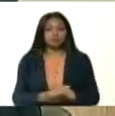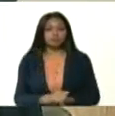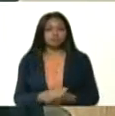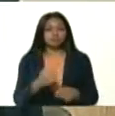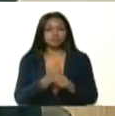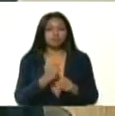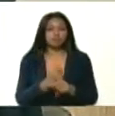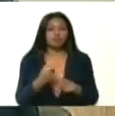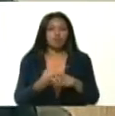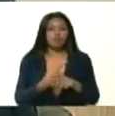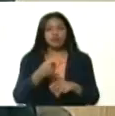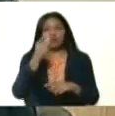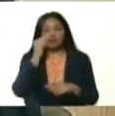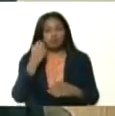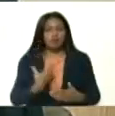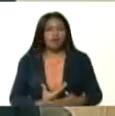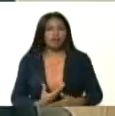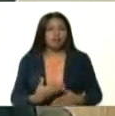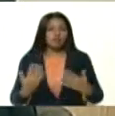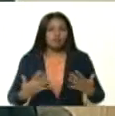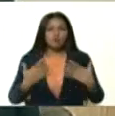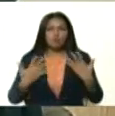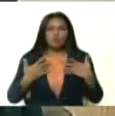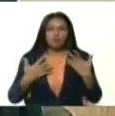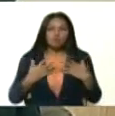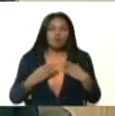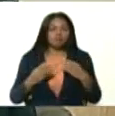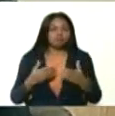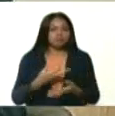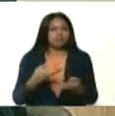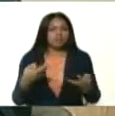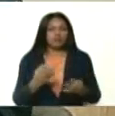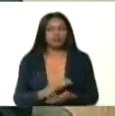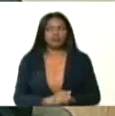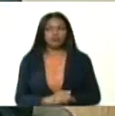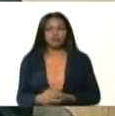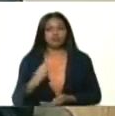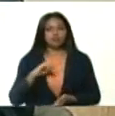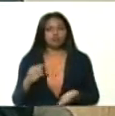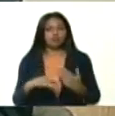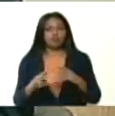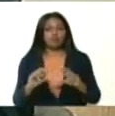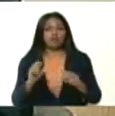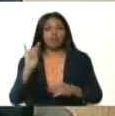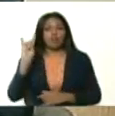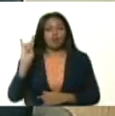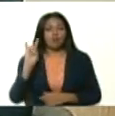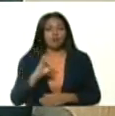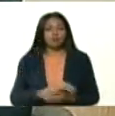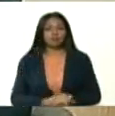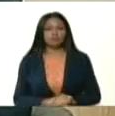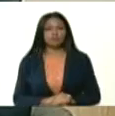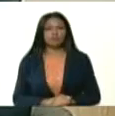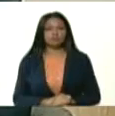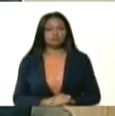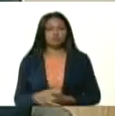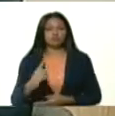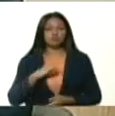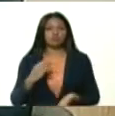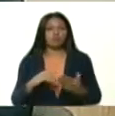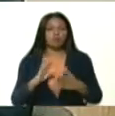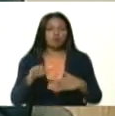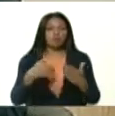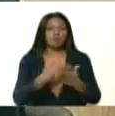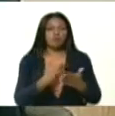con gobernadores, alcaldes. sido un entusiasmo extraordinario. Nosotros entonces, a partir del lunes, presidente, estamos haciendo la